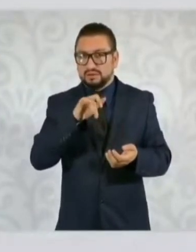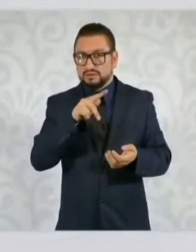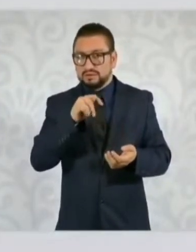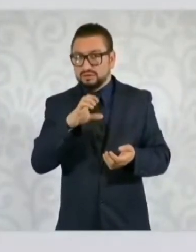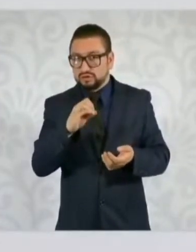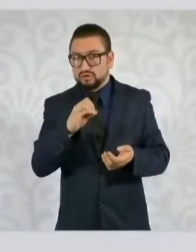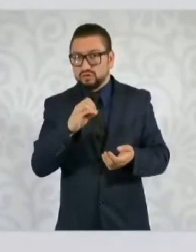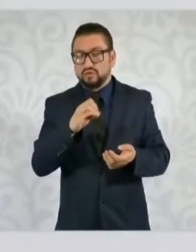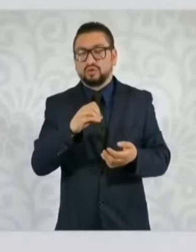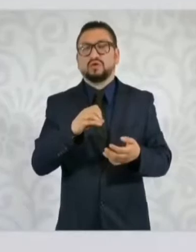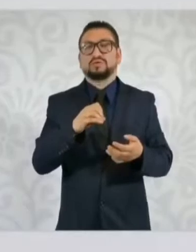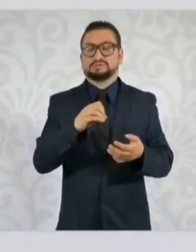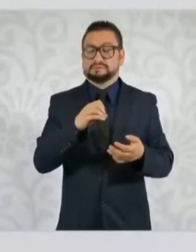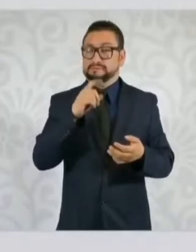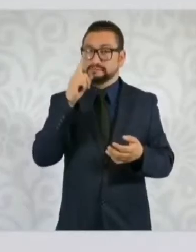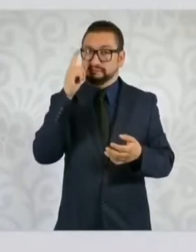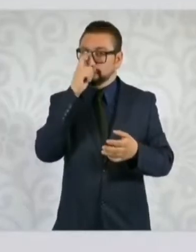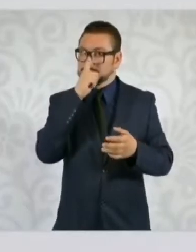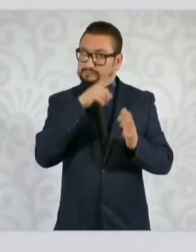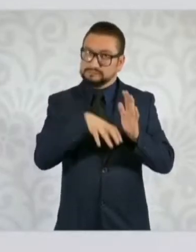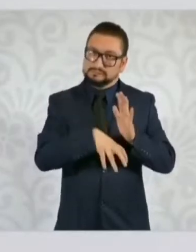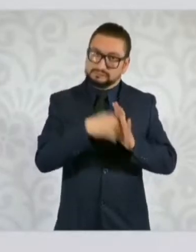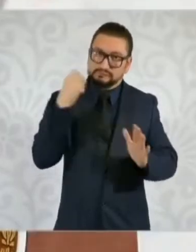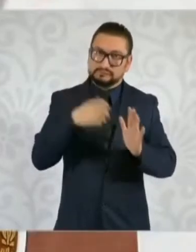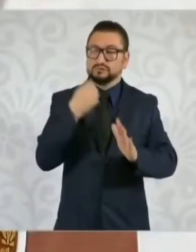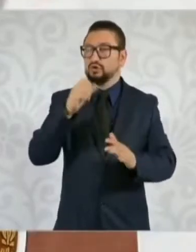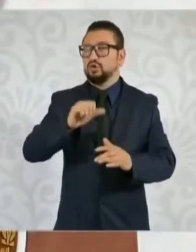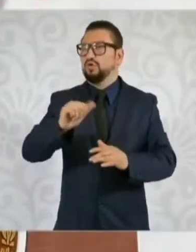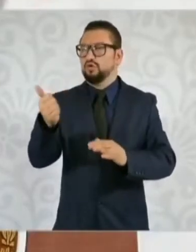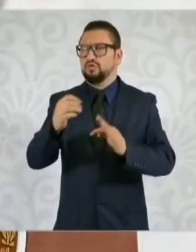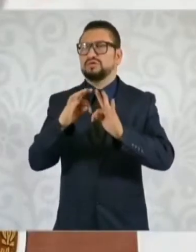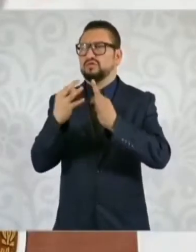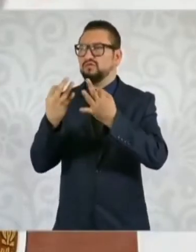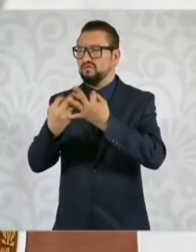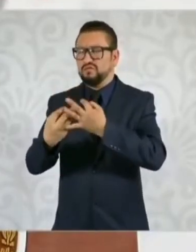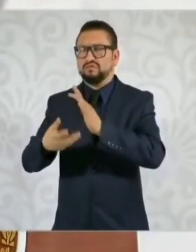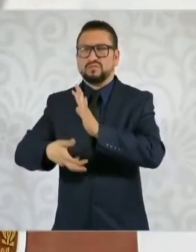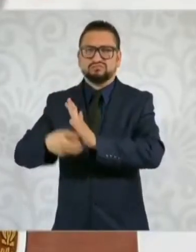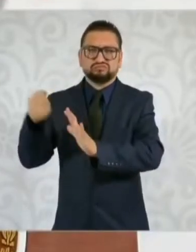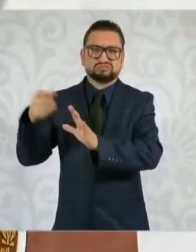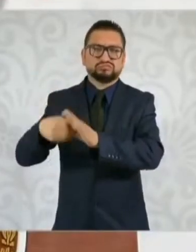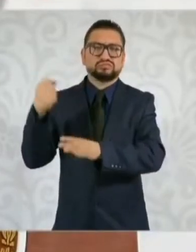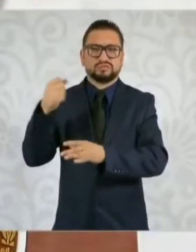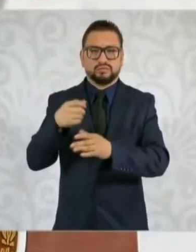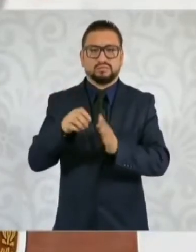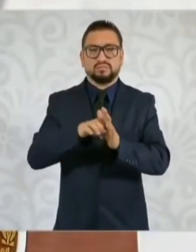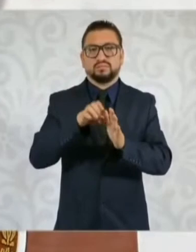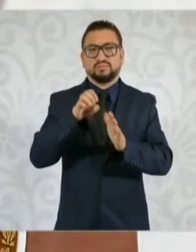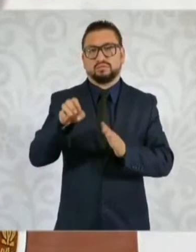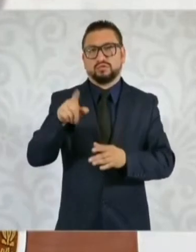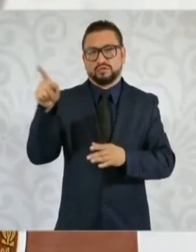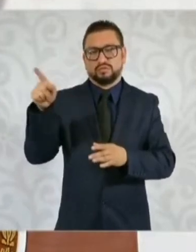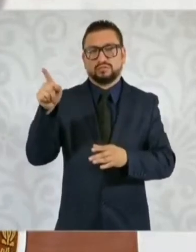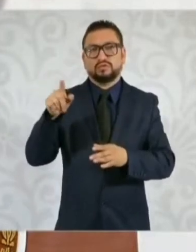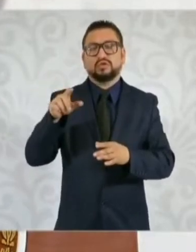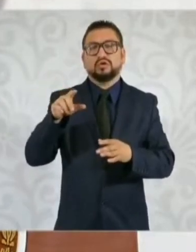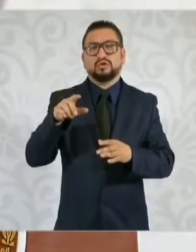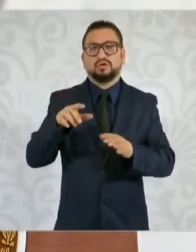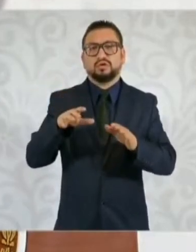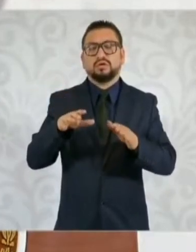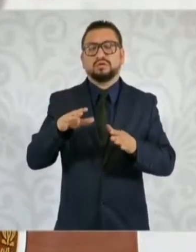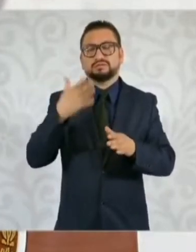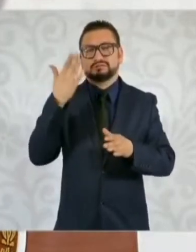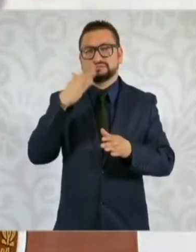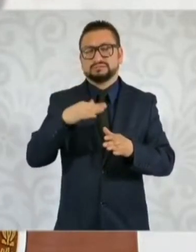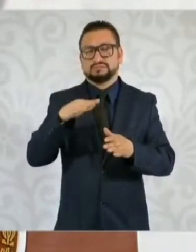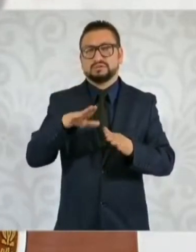es mucho más difícil que otras formas que, por ejemplo, hay en Sudamérica, donde es